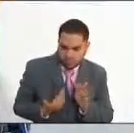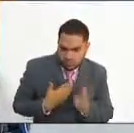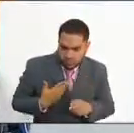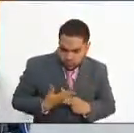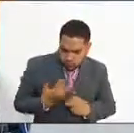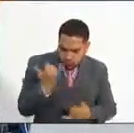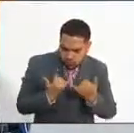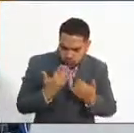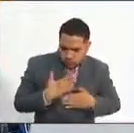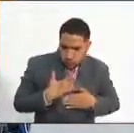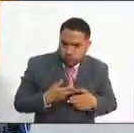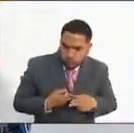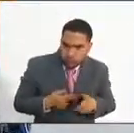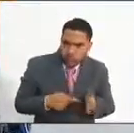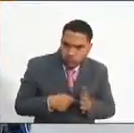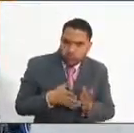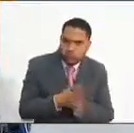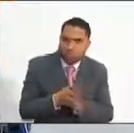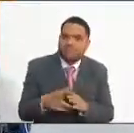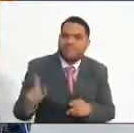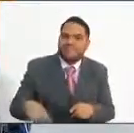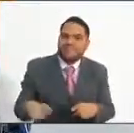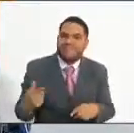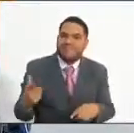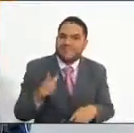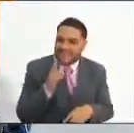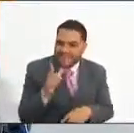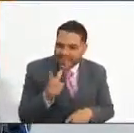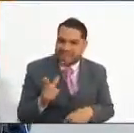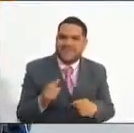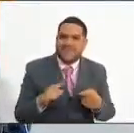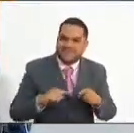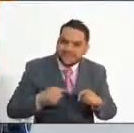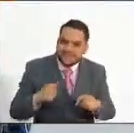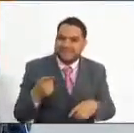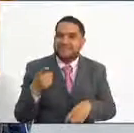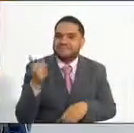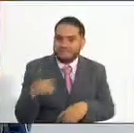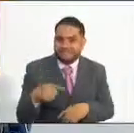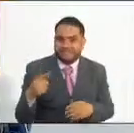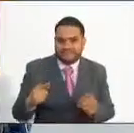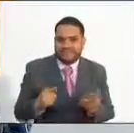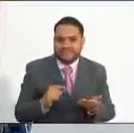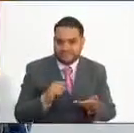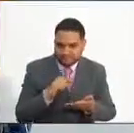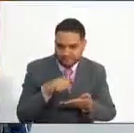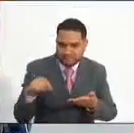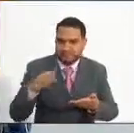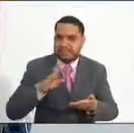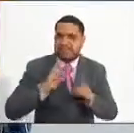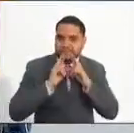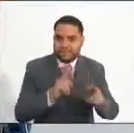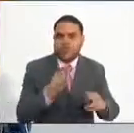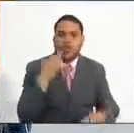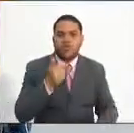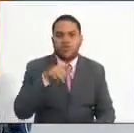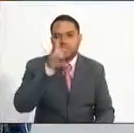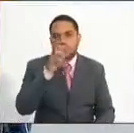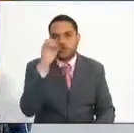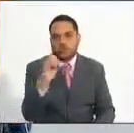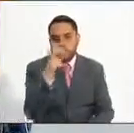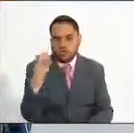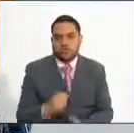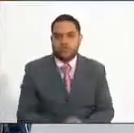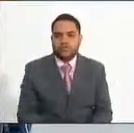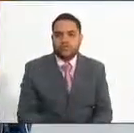mano el lápiz, el taja lápiz y el borrador que van a necesitar para contestar estas pruebas el próximo 18 de octubre. Y